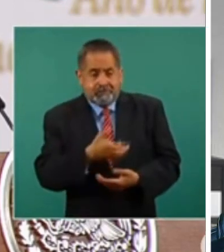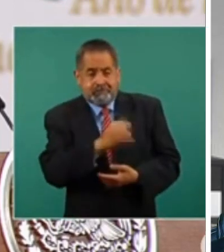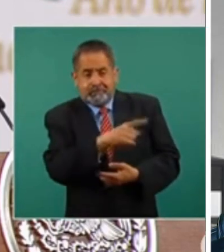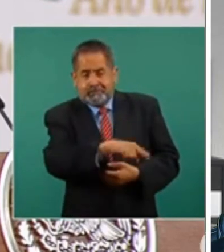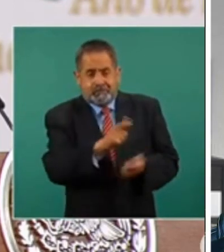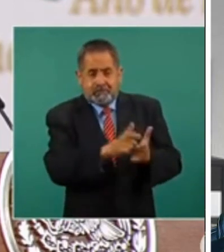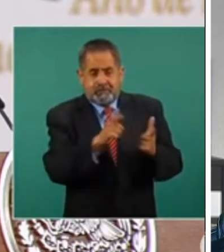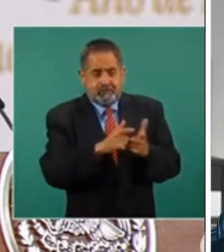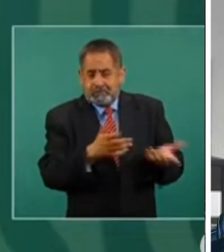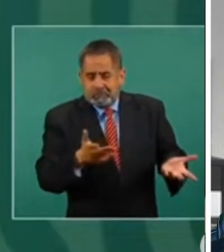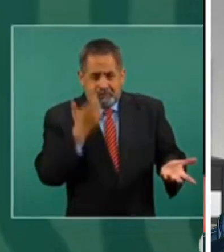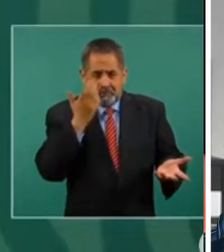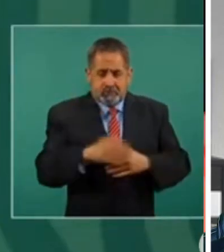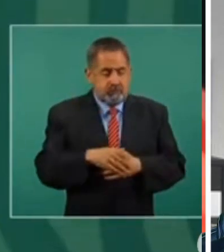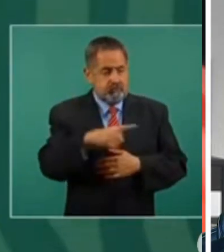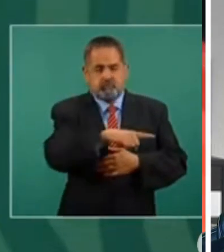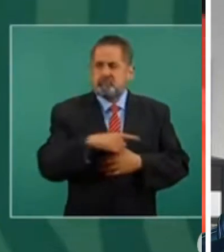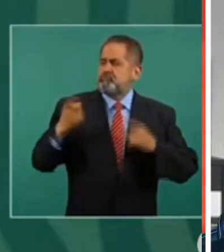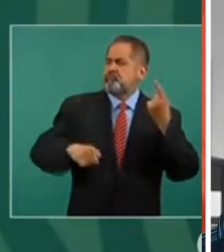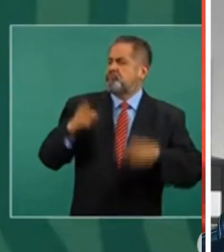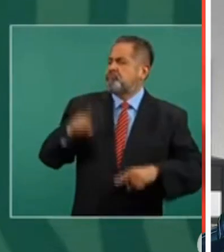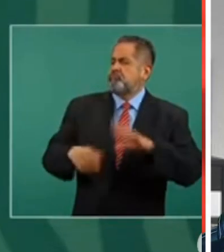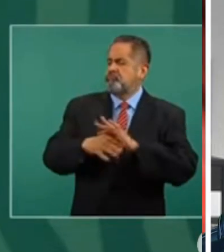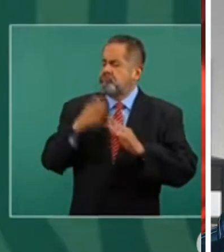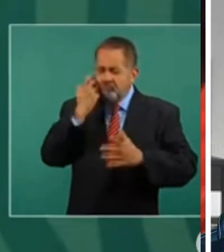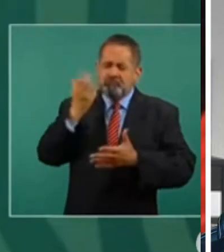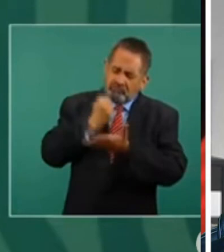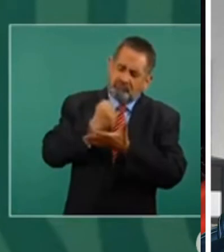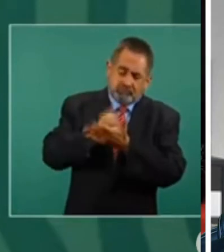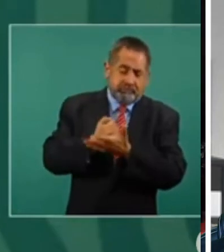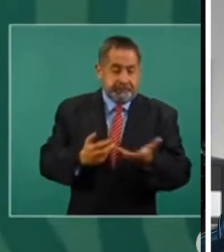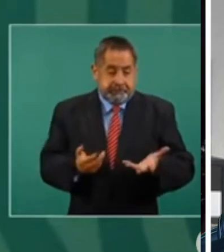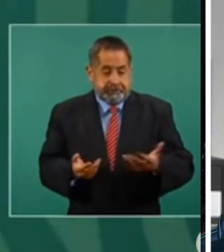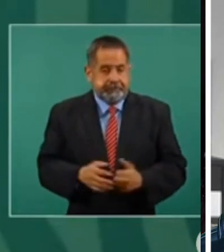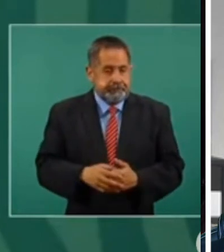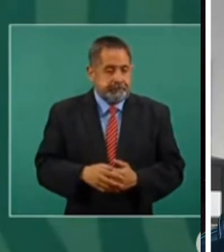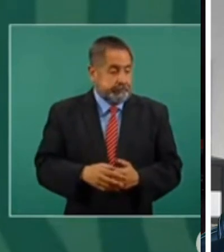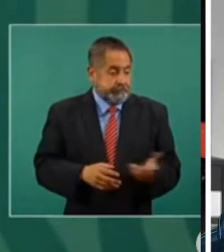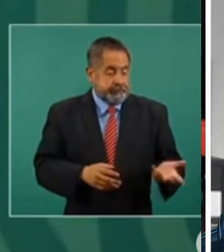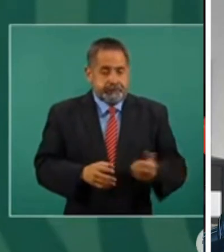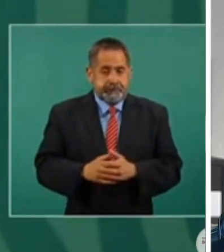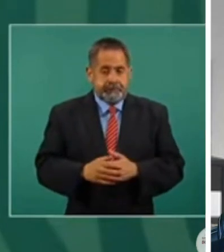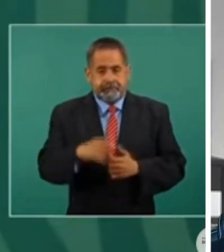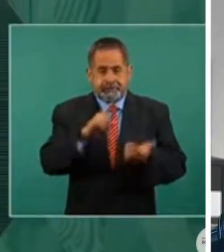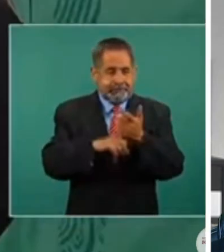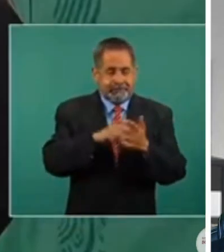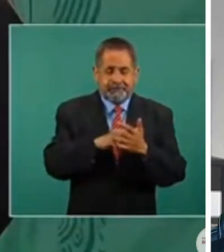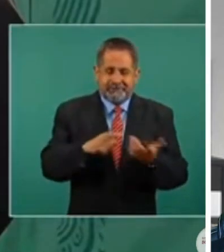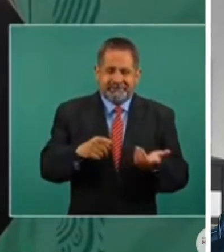muy autoritarios y fachos,